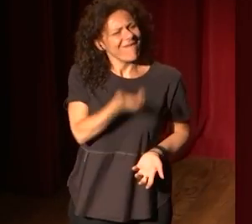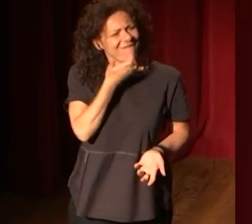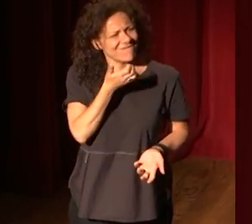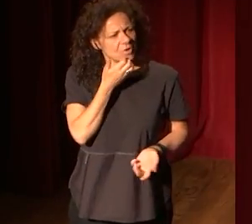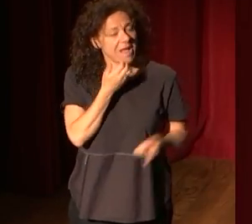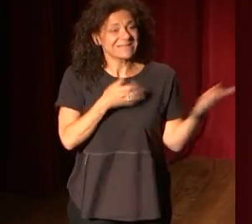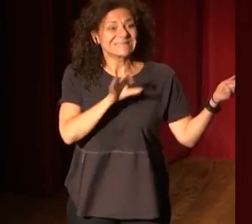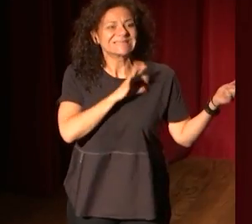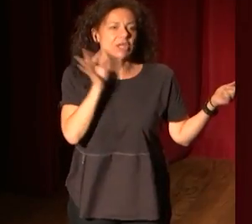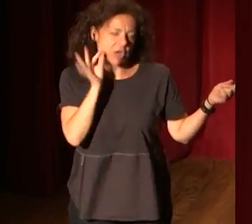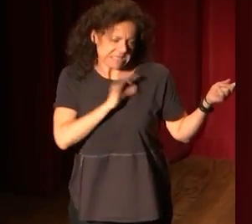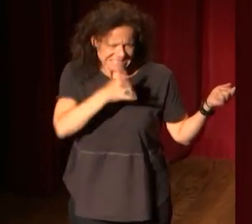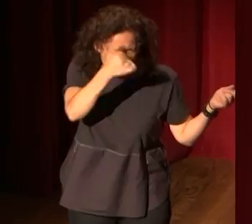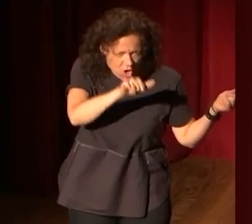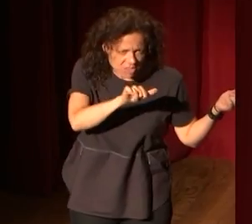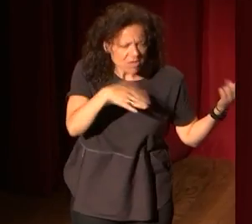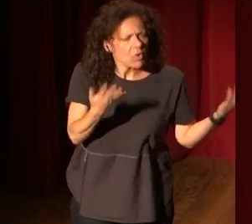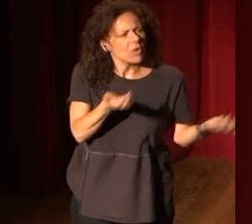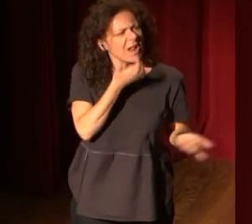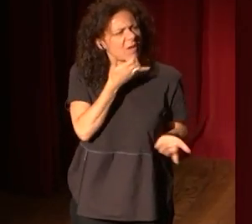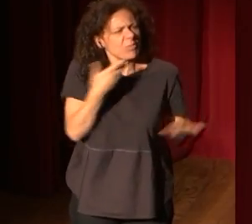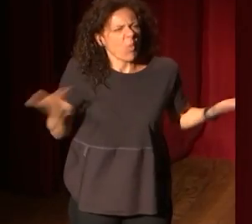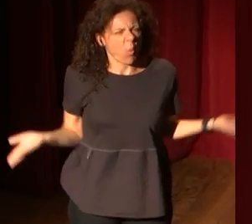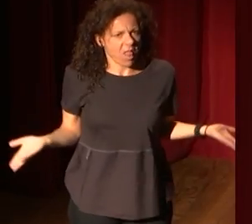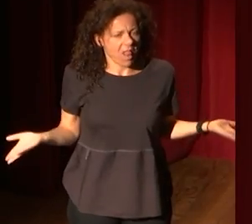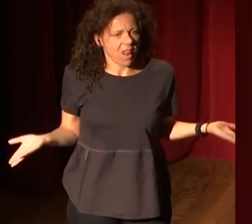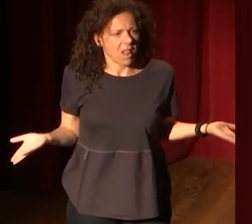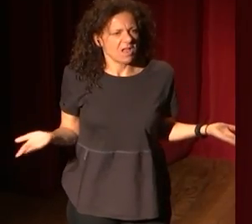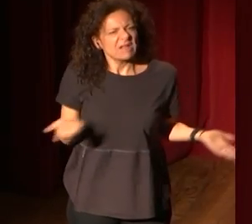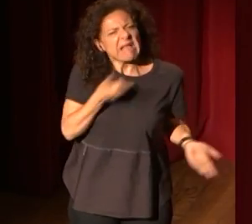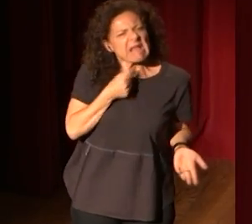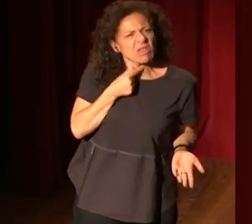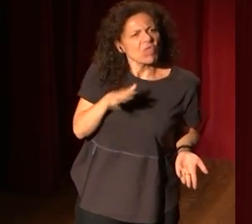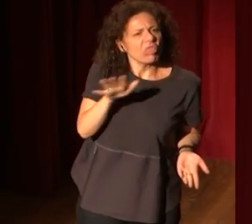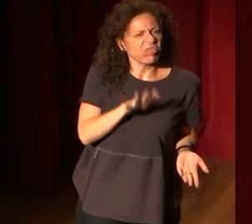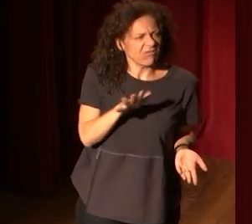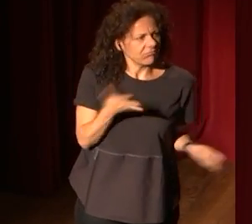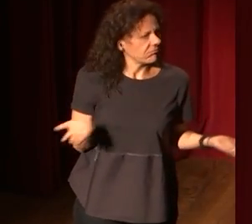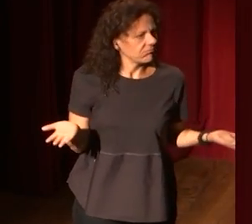Estas señoras y estos señores, ¿cuál es la broma? ¿Dónde está la gracia de todo esto?